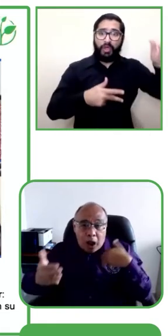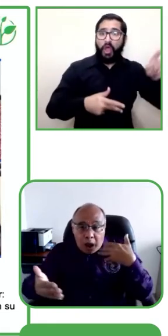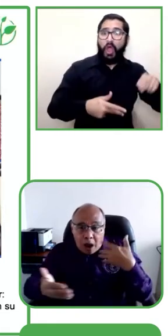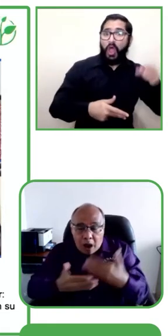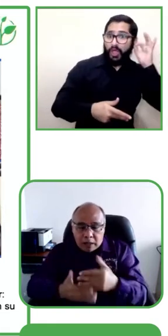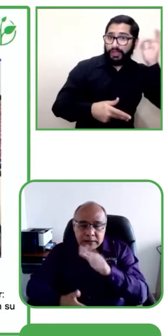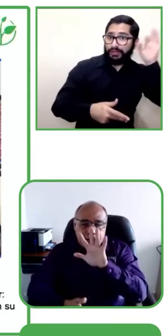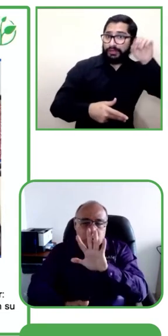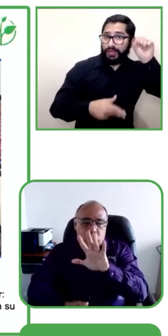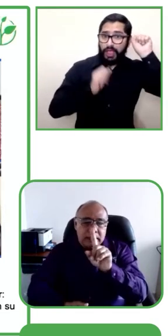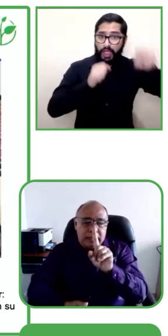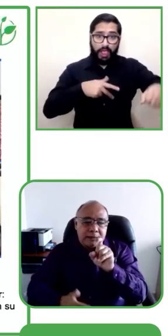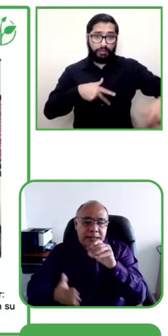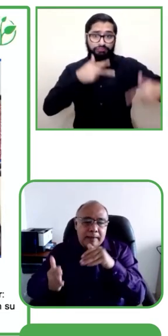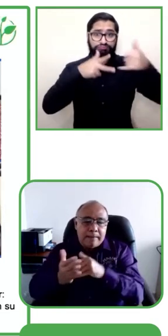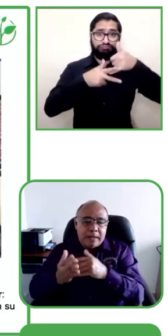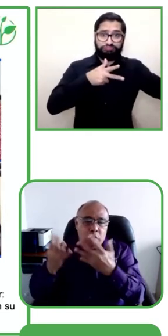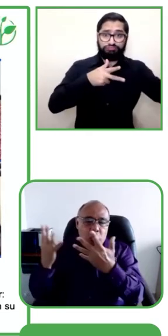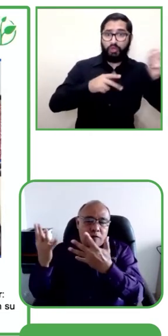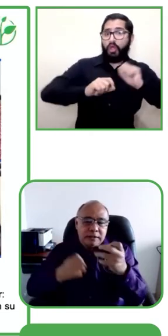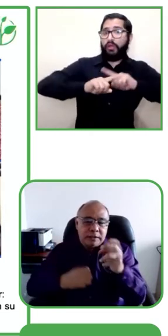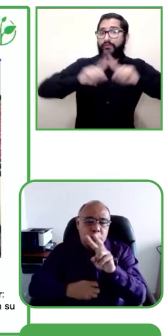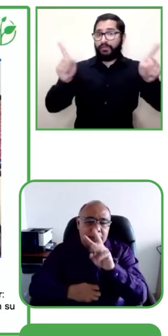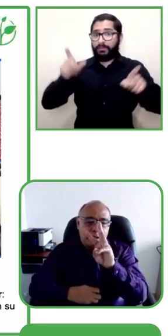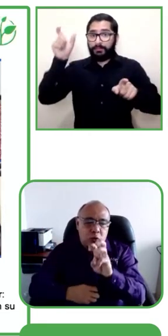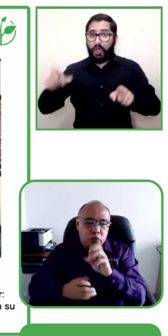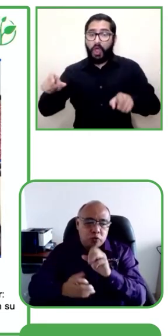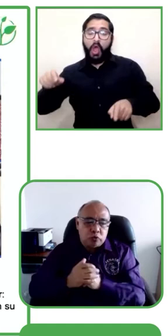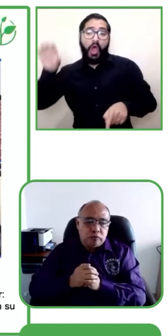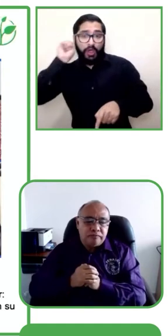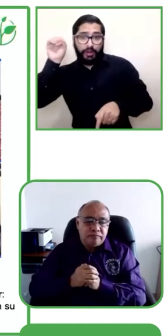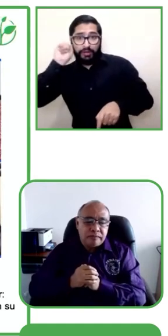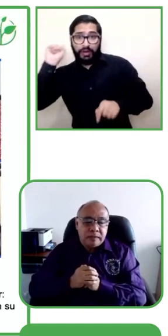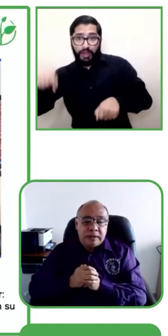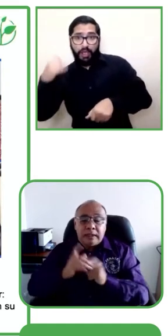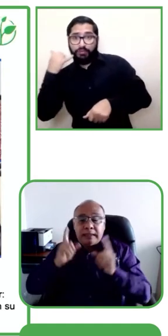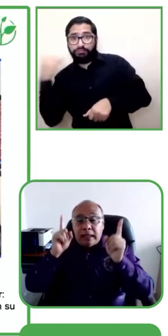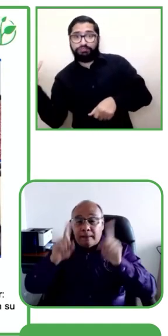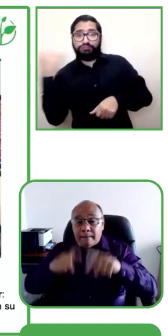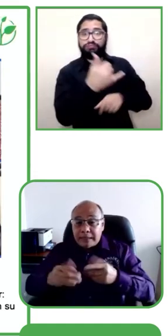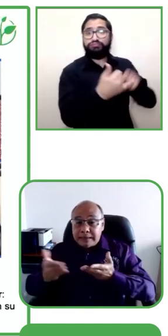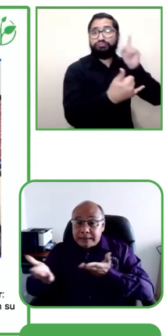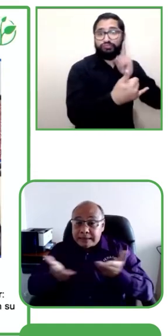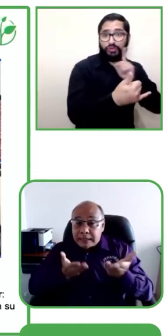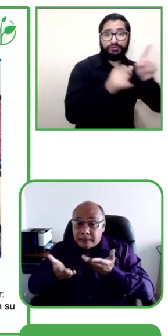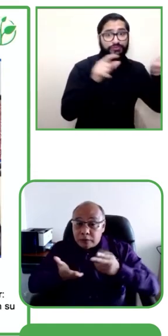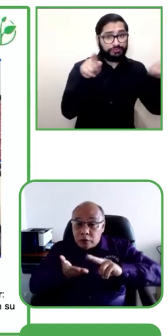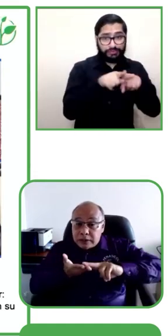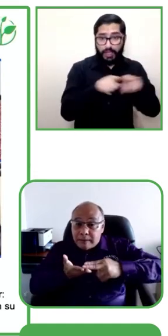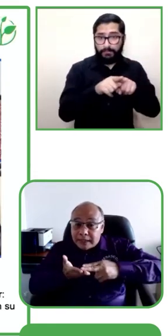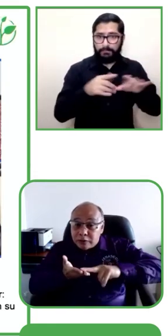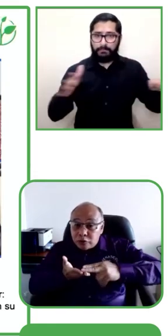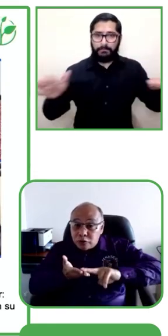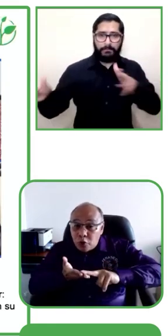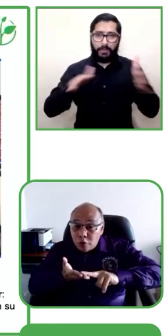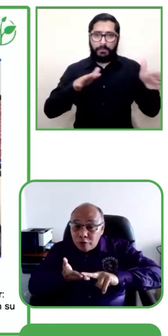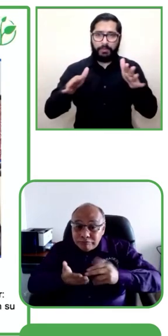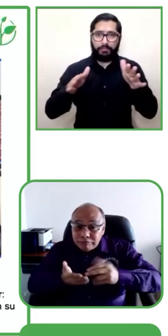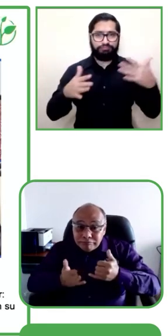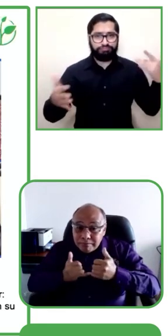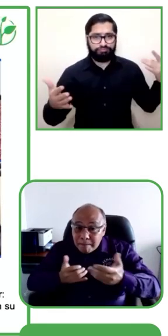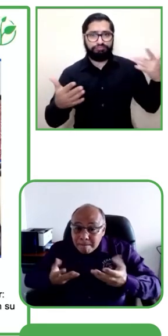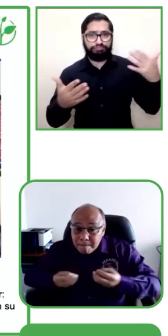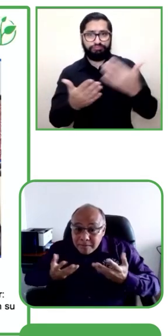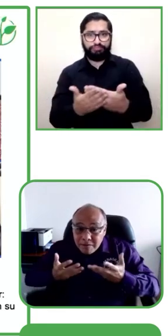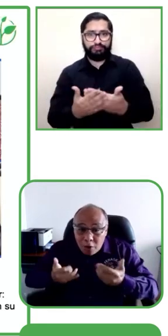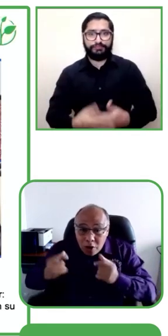interpretación. Los beneficiarios del servicio hasta la fecha son 56.928 personas y los servicios de